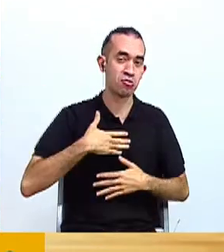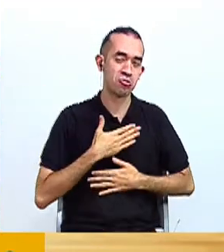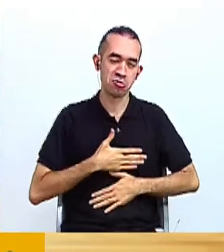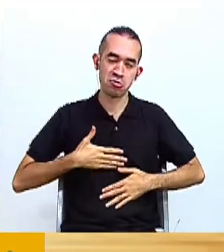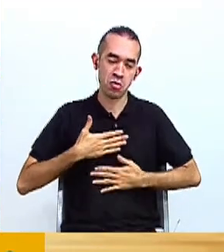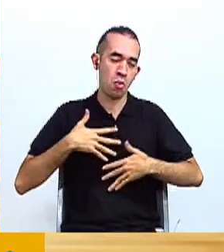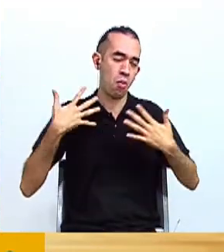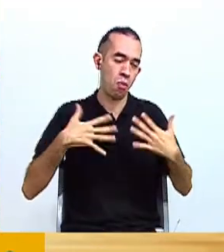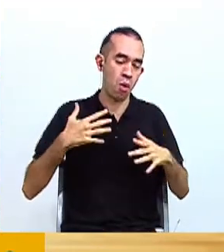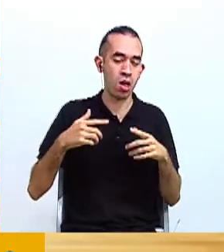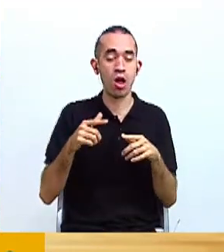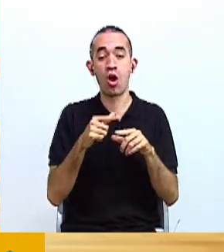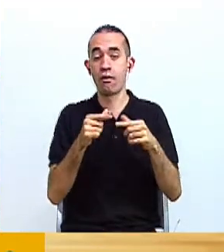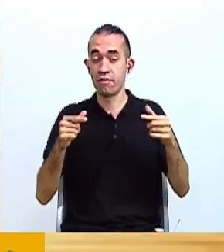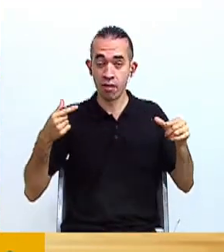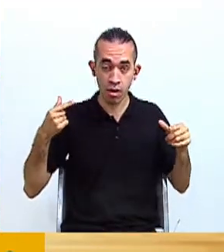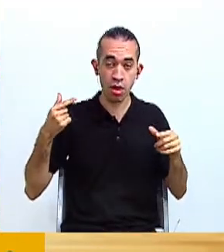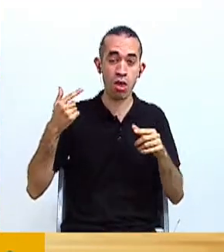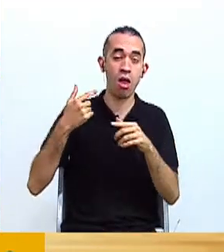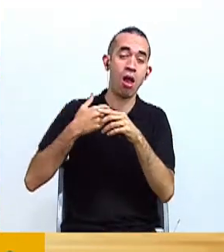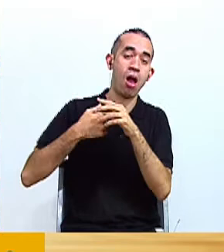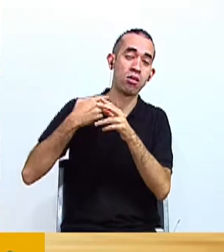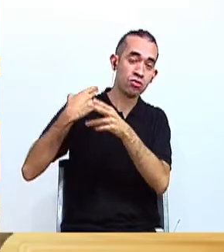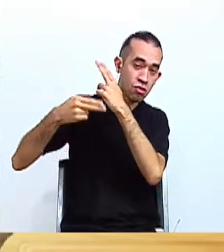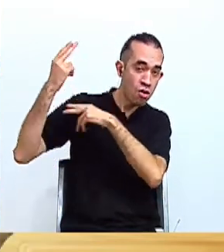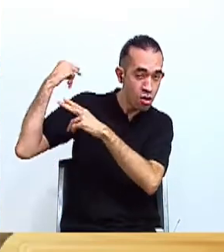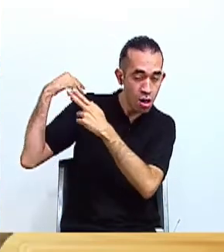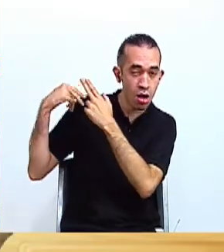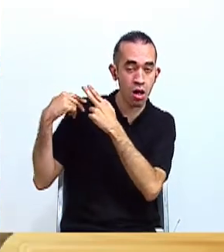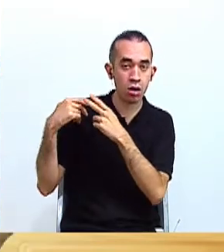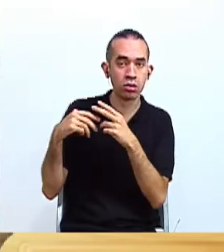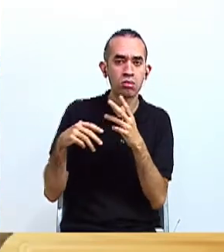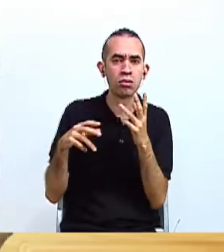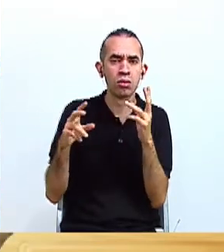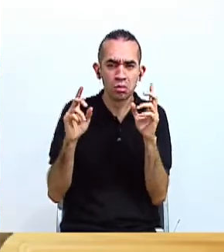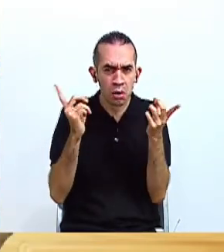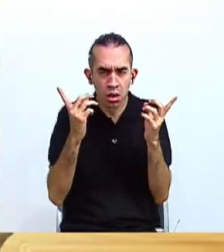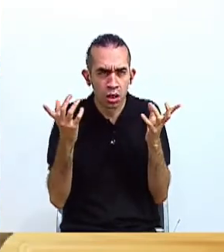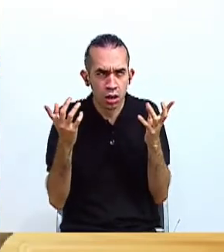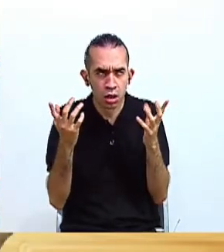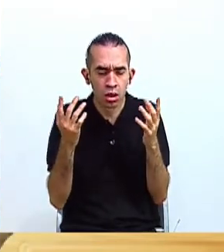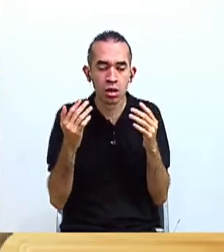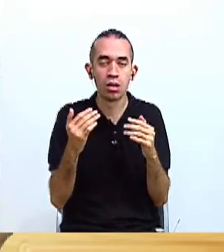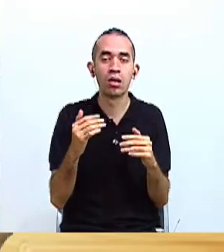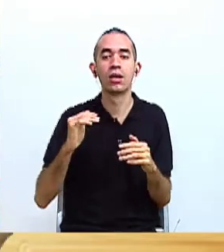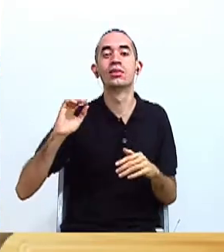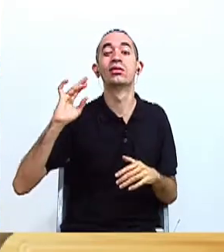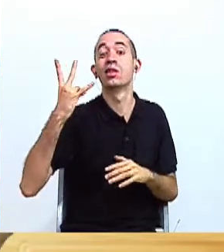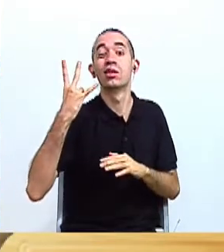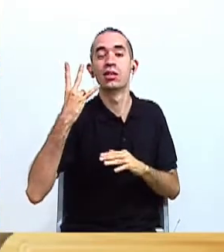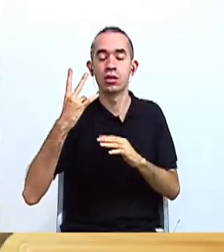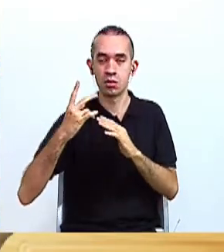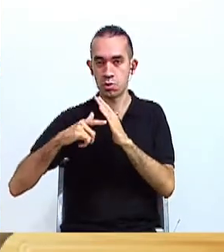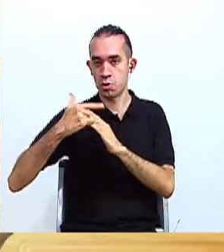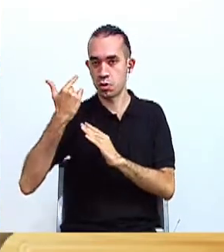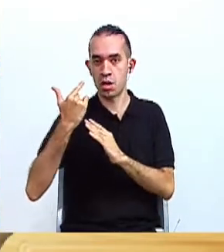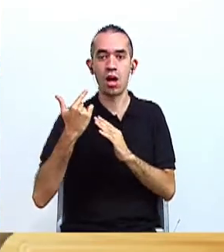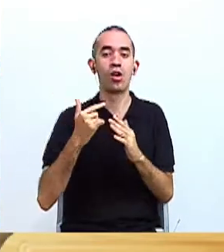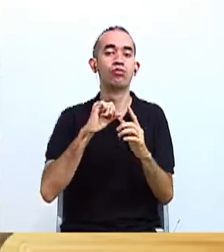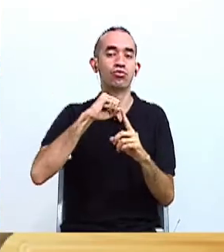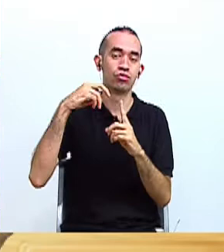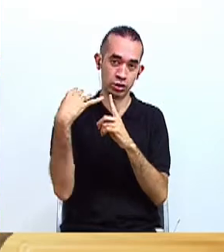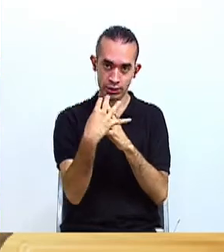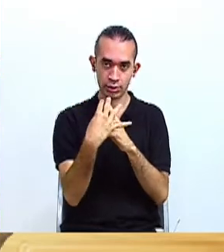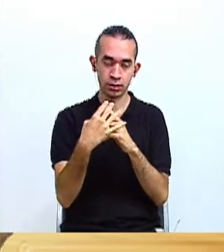historia y la geografía. ¿Sabes en qué materia nos encontramos? Claro, en el nivel de séptimo año en la materia de Estudios